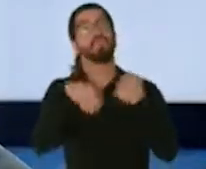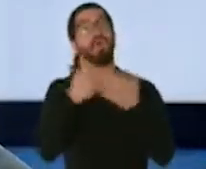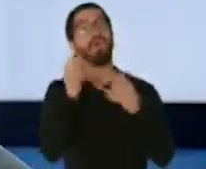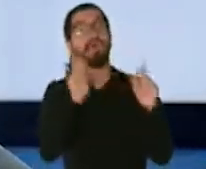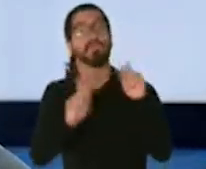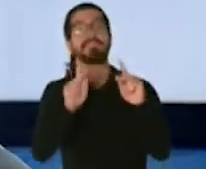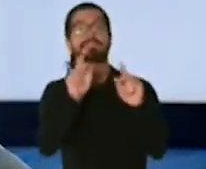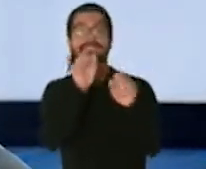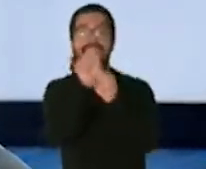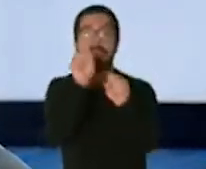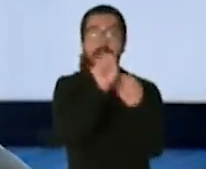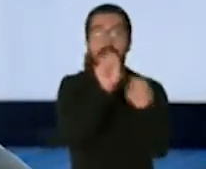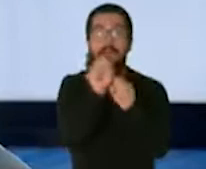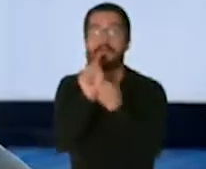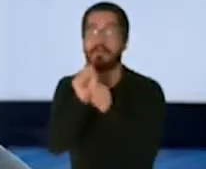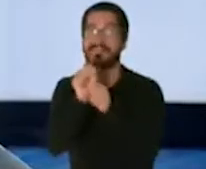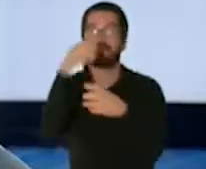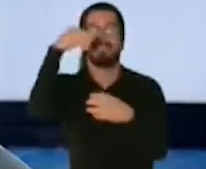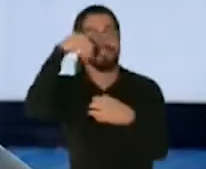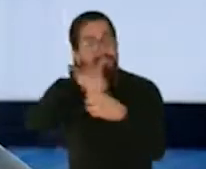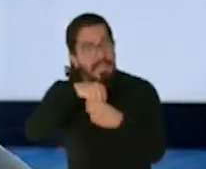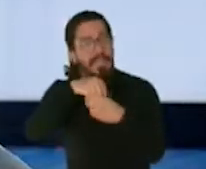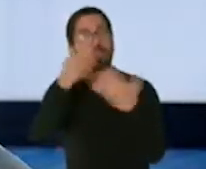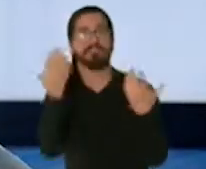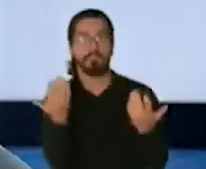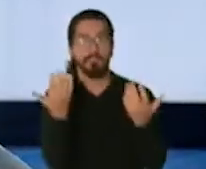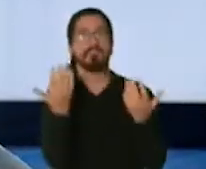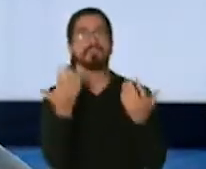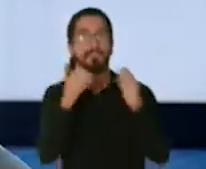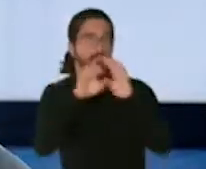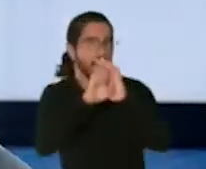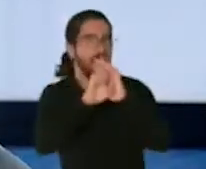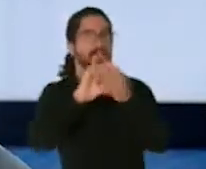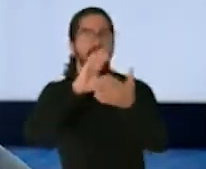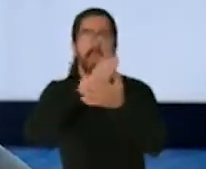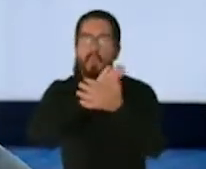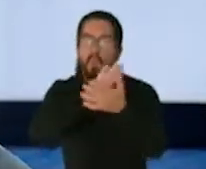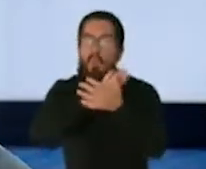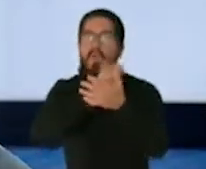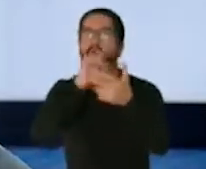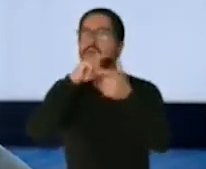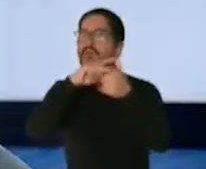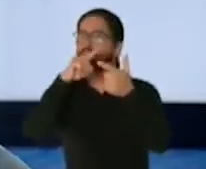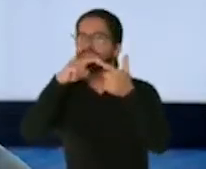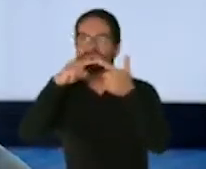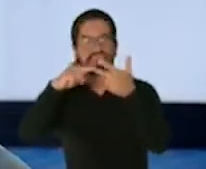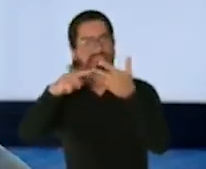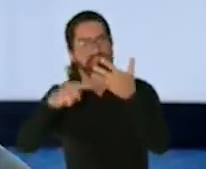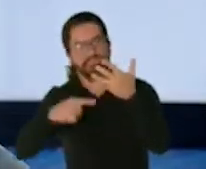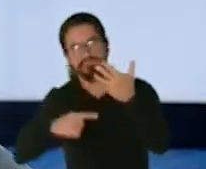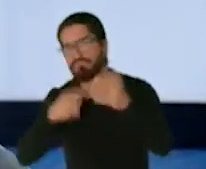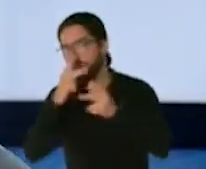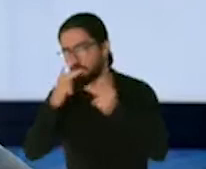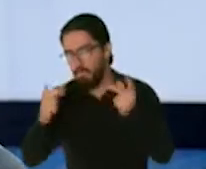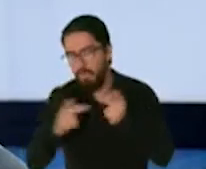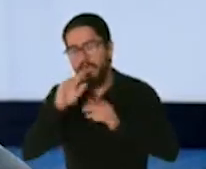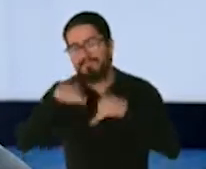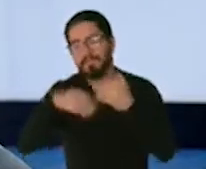elabora en facilidades, pues como yo mencioné las escuelas, pero así en todo tipo de